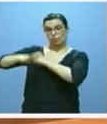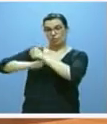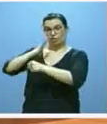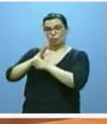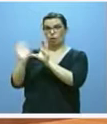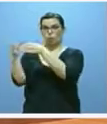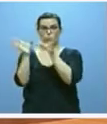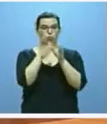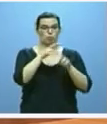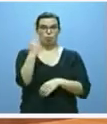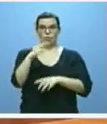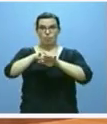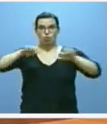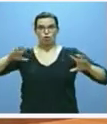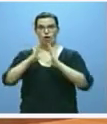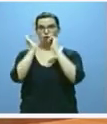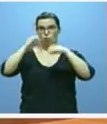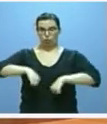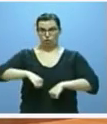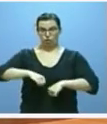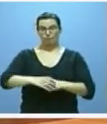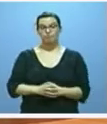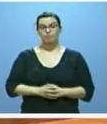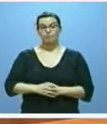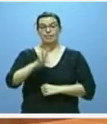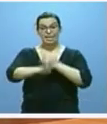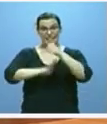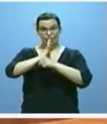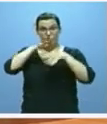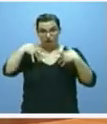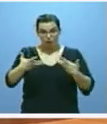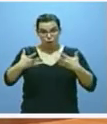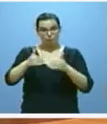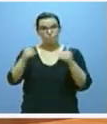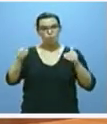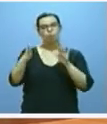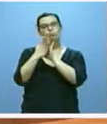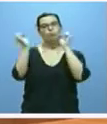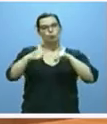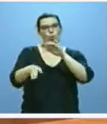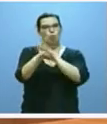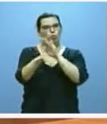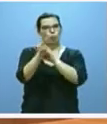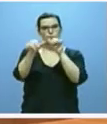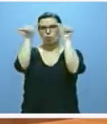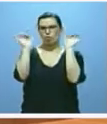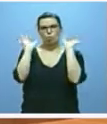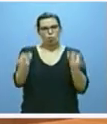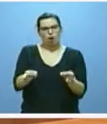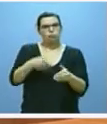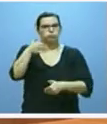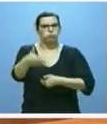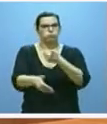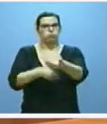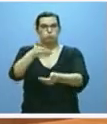mayoritarios de esta Cámara. Y a comienzos de la actual se acordó continuar avanzando en el mismo modelo con